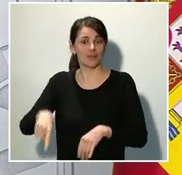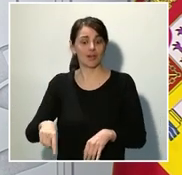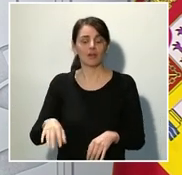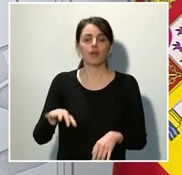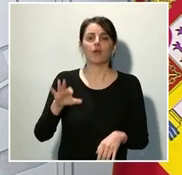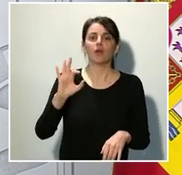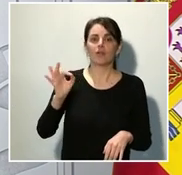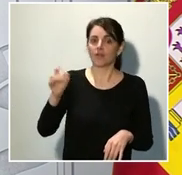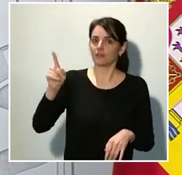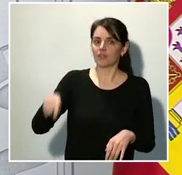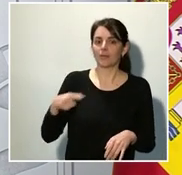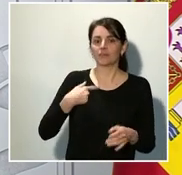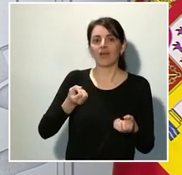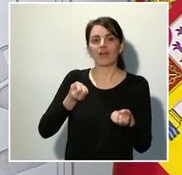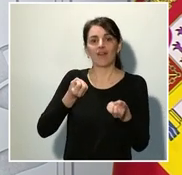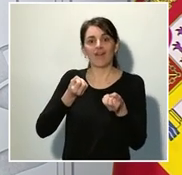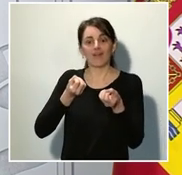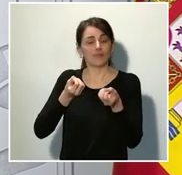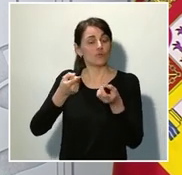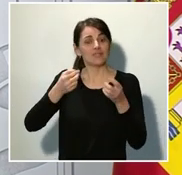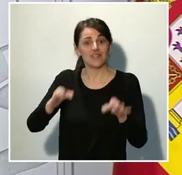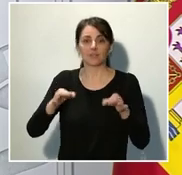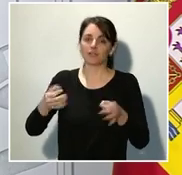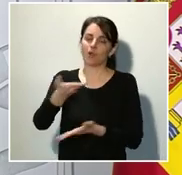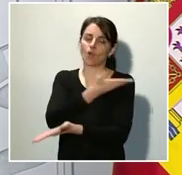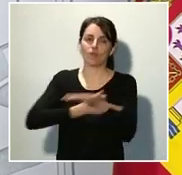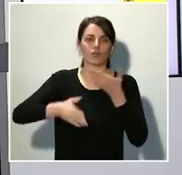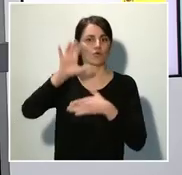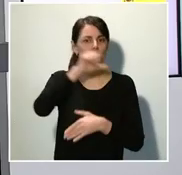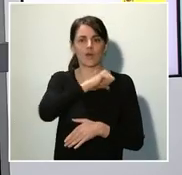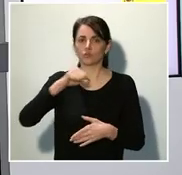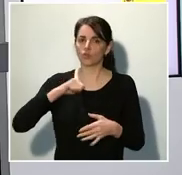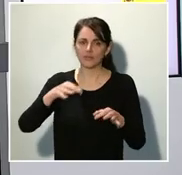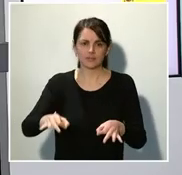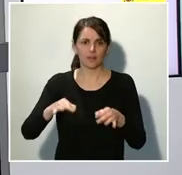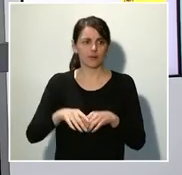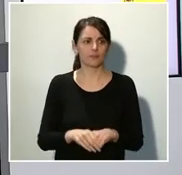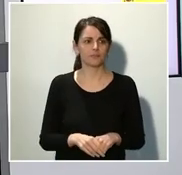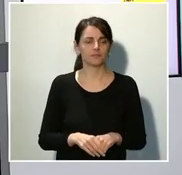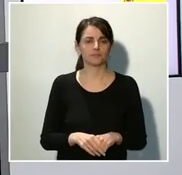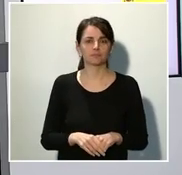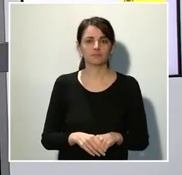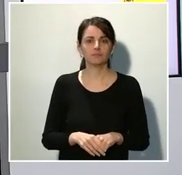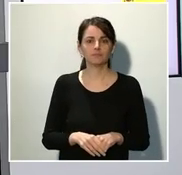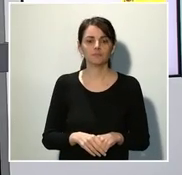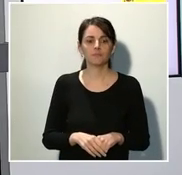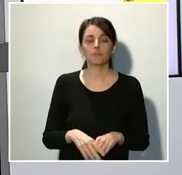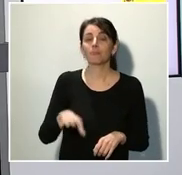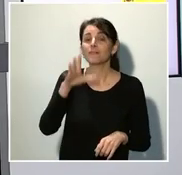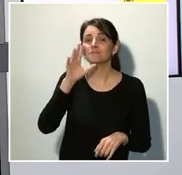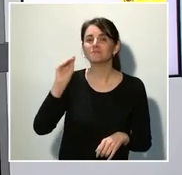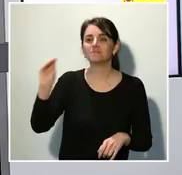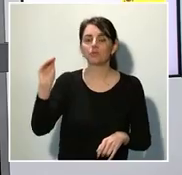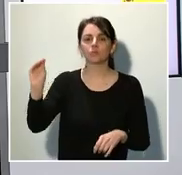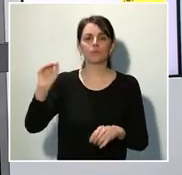colaboración con todas las comunidades autónomas. Para ambos, en orden a sus competencias, ¿en qué sentido irán las nuevas órdenes para